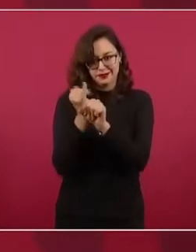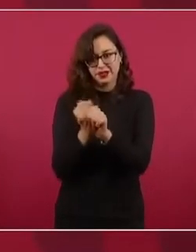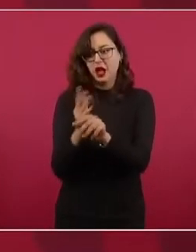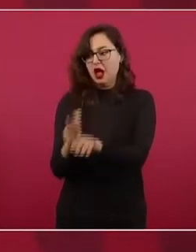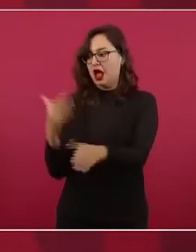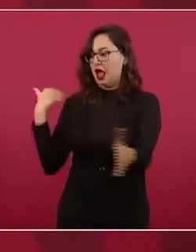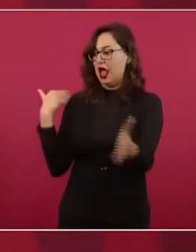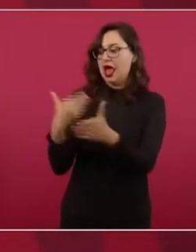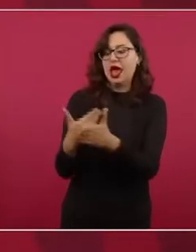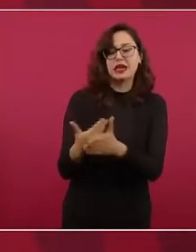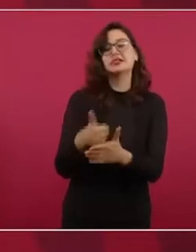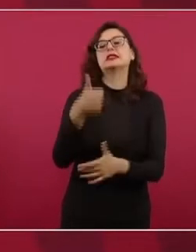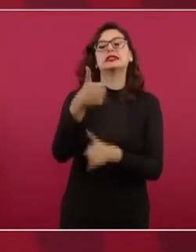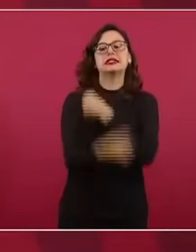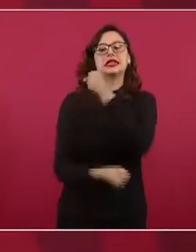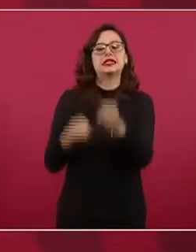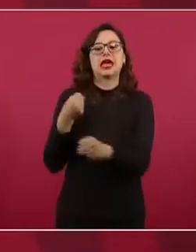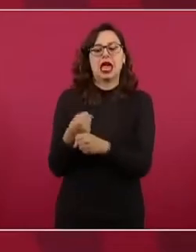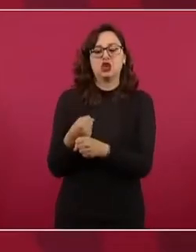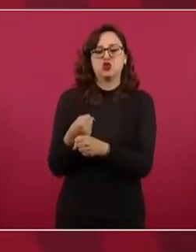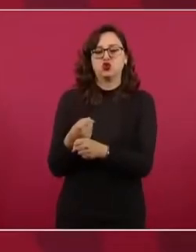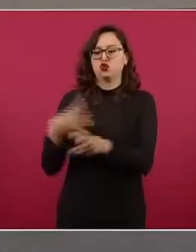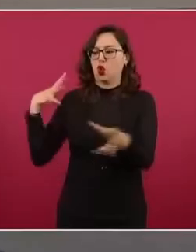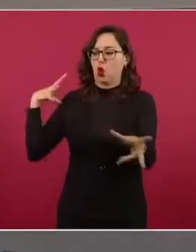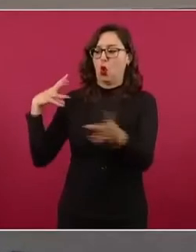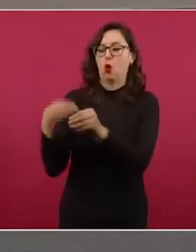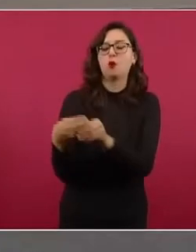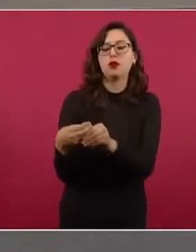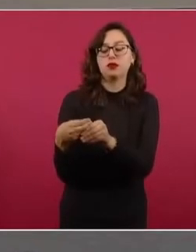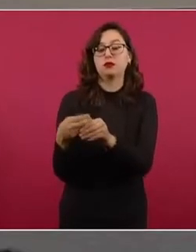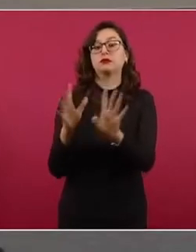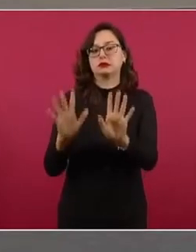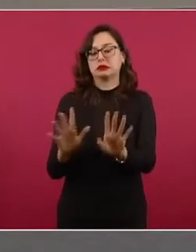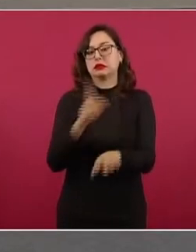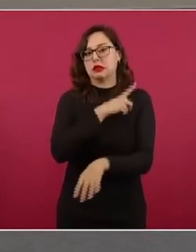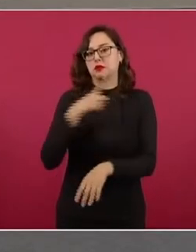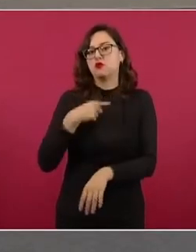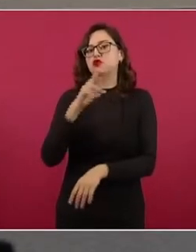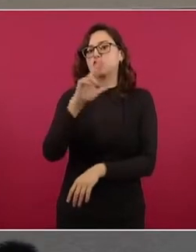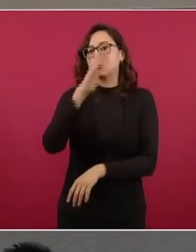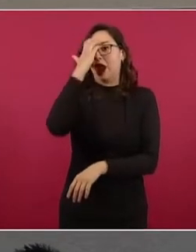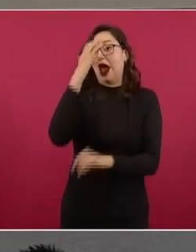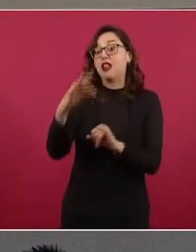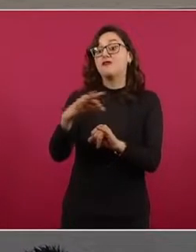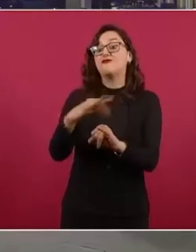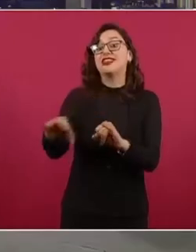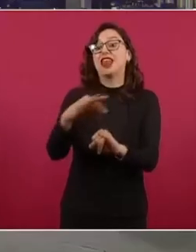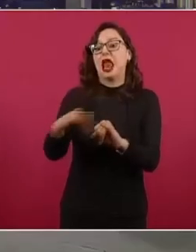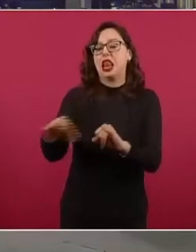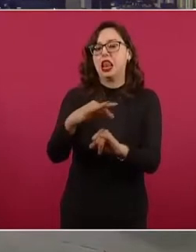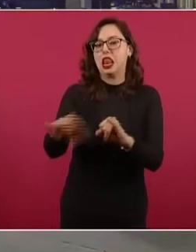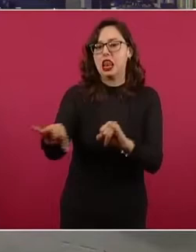que ya no les gustaba el presidente Peña Nieto y lo